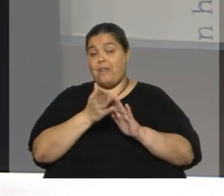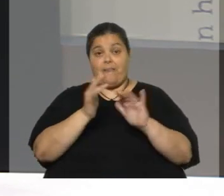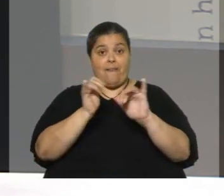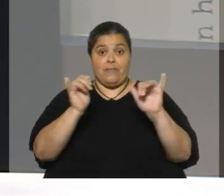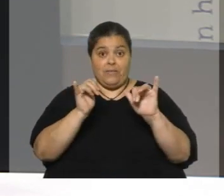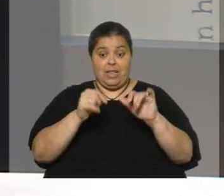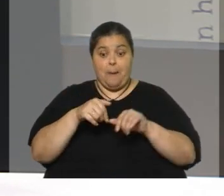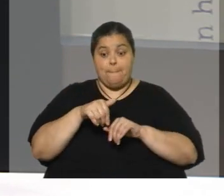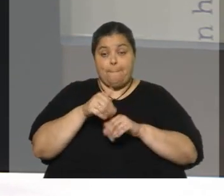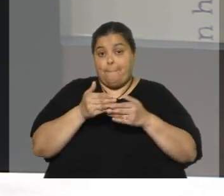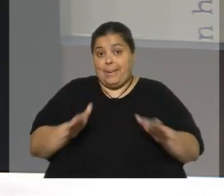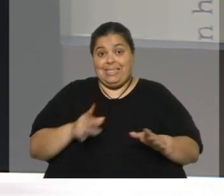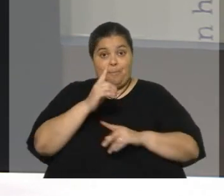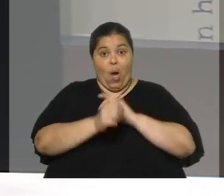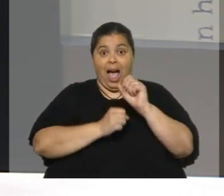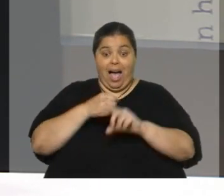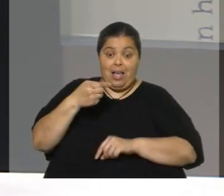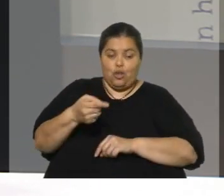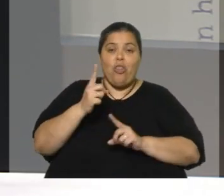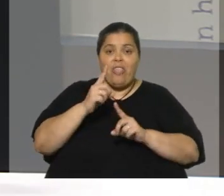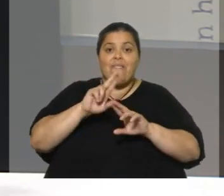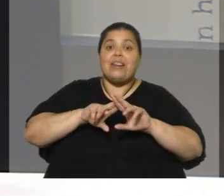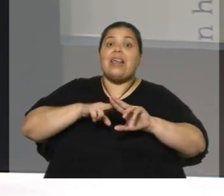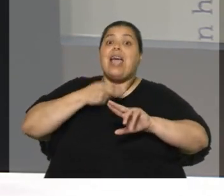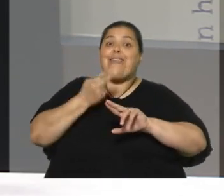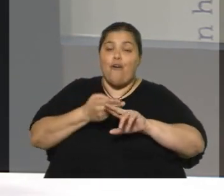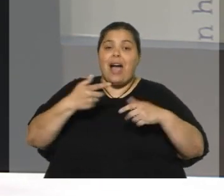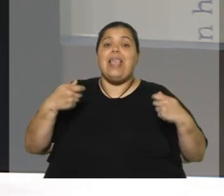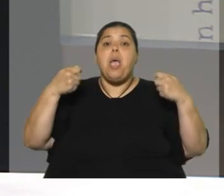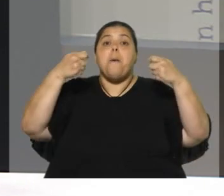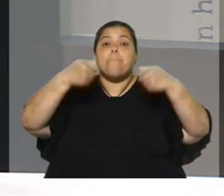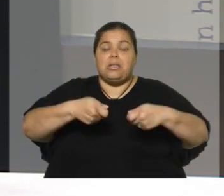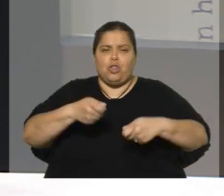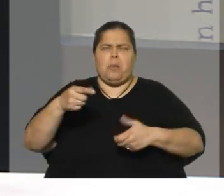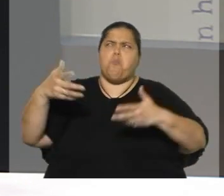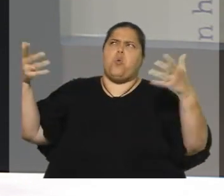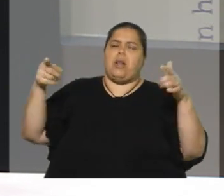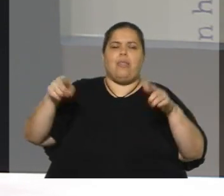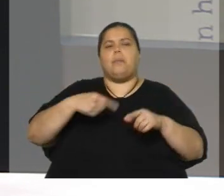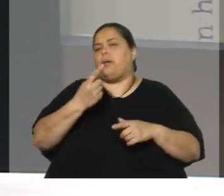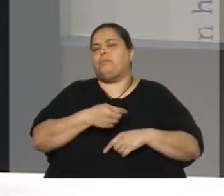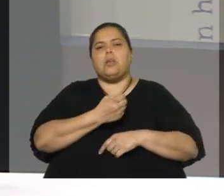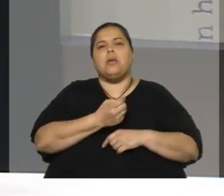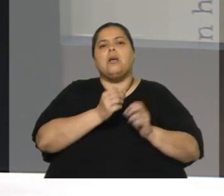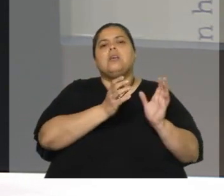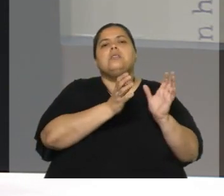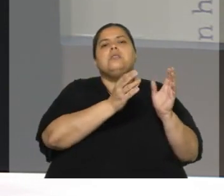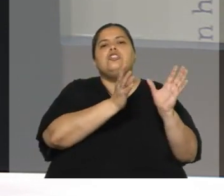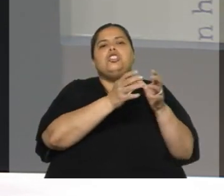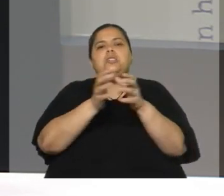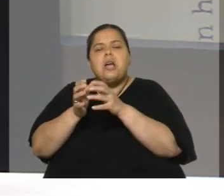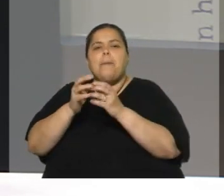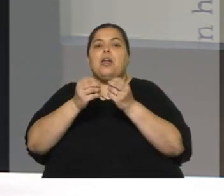principios del año que viene. Entonces hay que renovar esas inversiones, no una, porque es muy grande, pero poner 10, 20, que vayan sumando y llegar